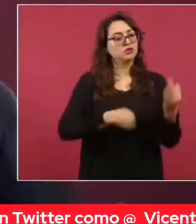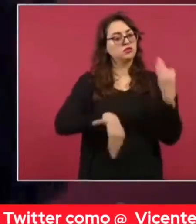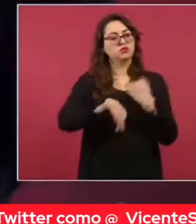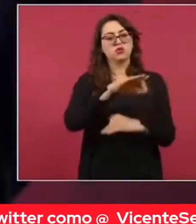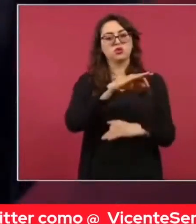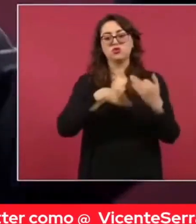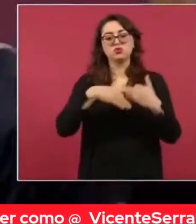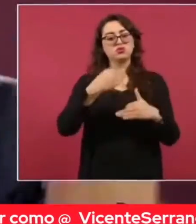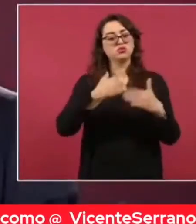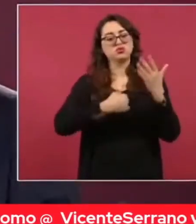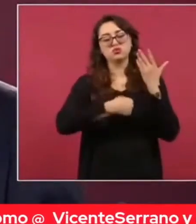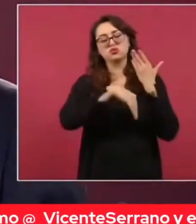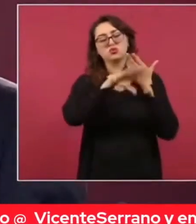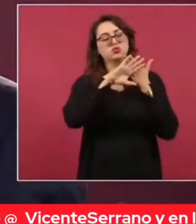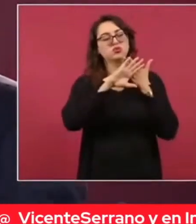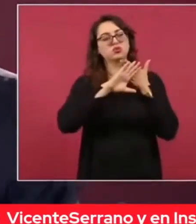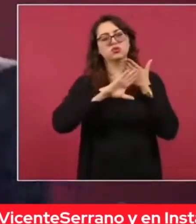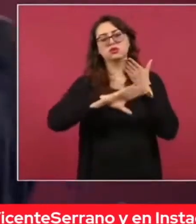Lamentable. Bueno.